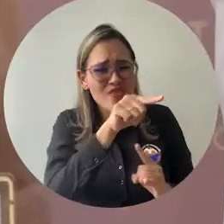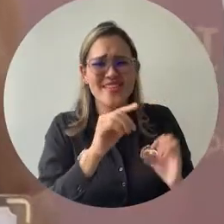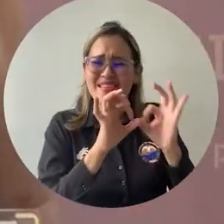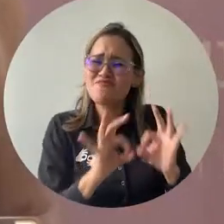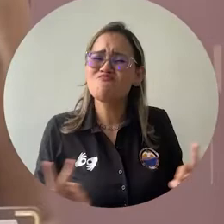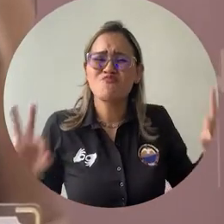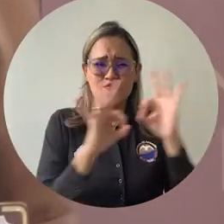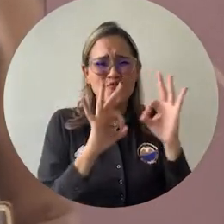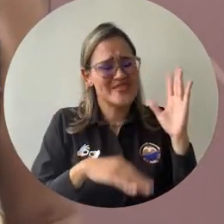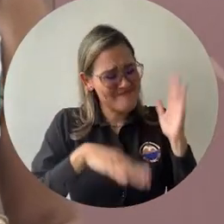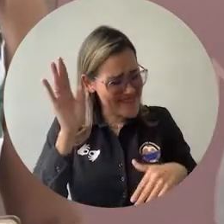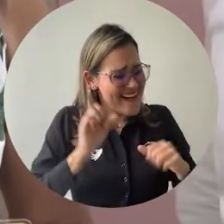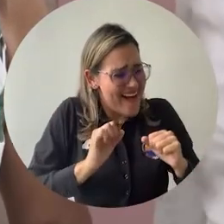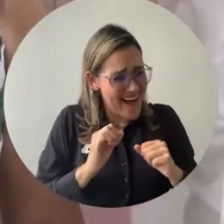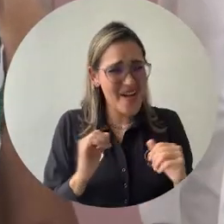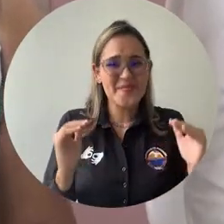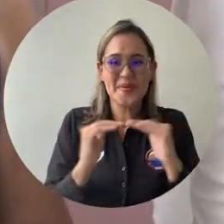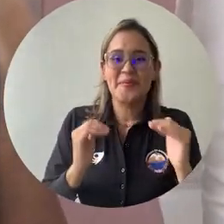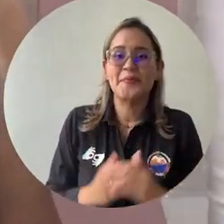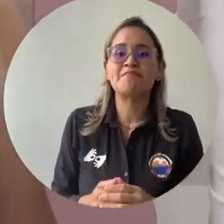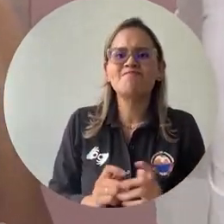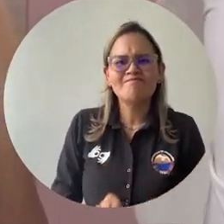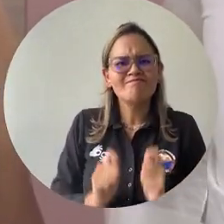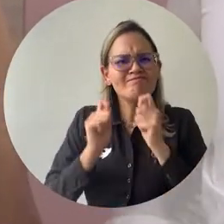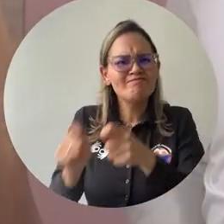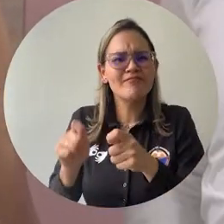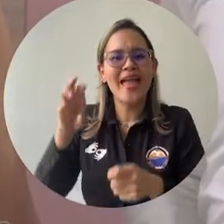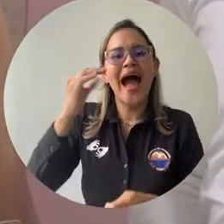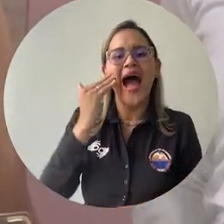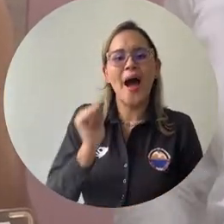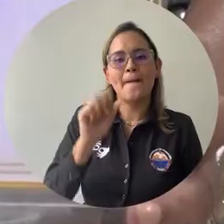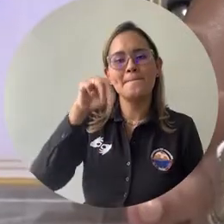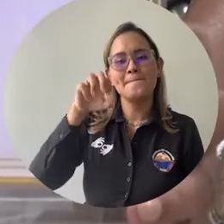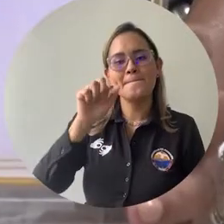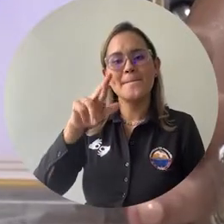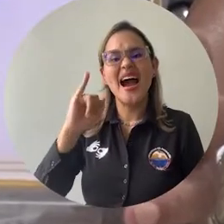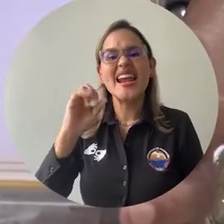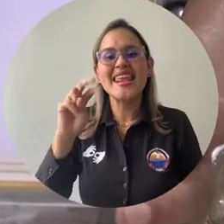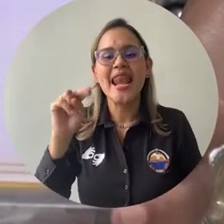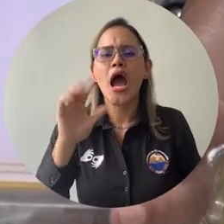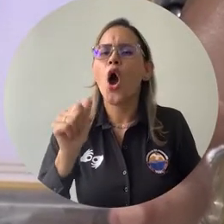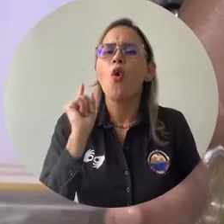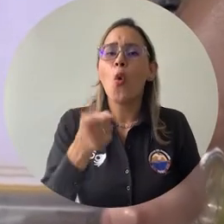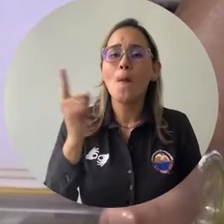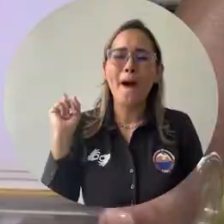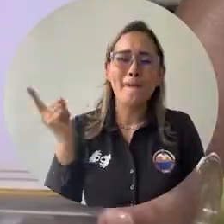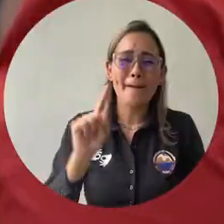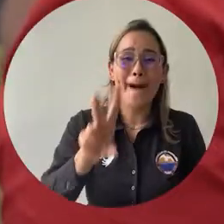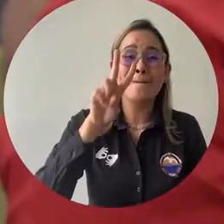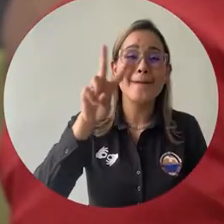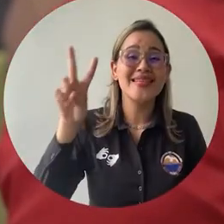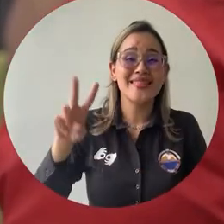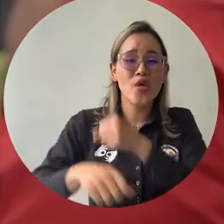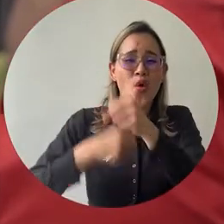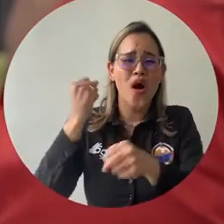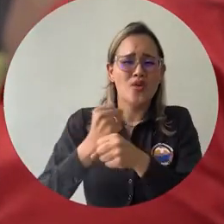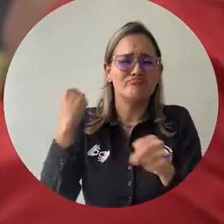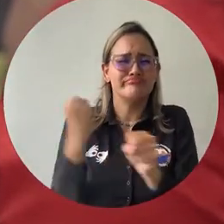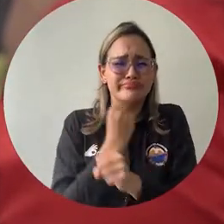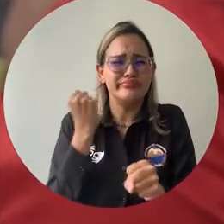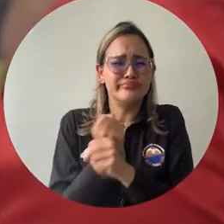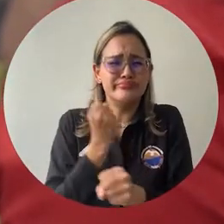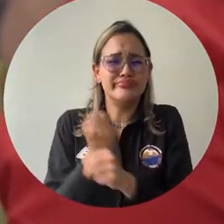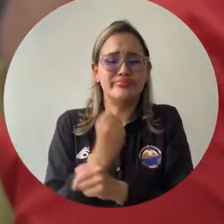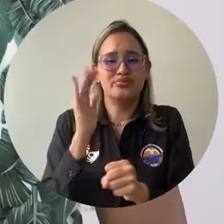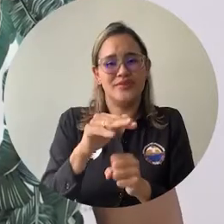con beneplácito una placa en honor y reconocimiento a la señora Marina Mercedes Mier Manga por trayectoria de 22 años de servicio dedicados a